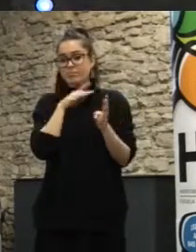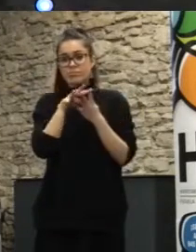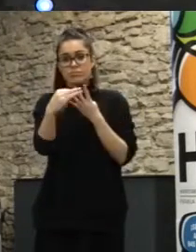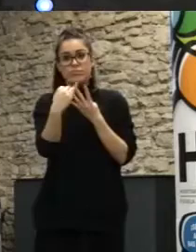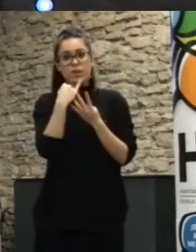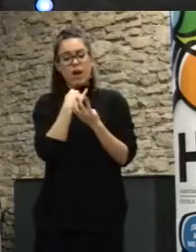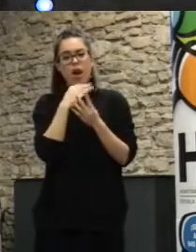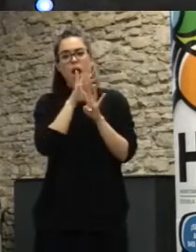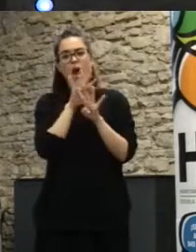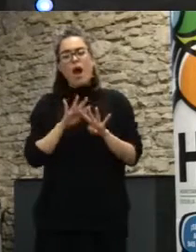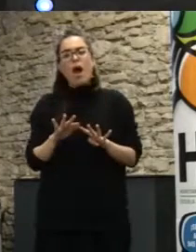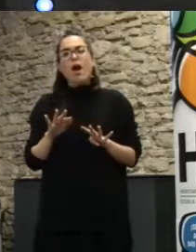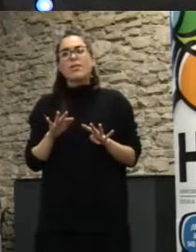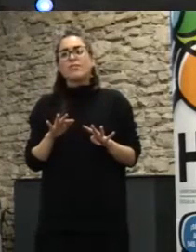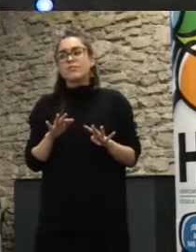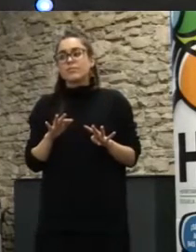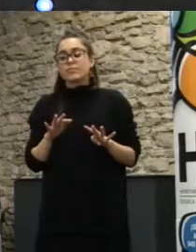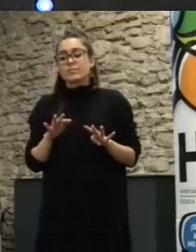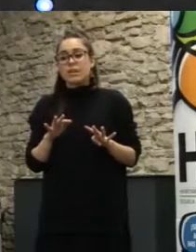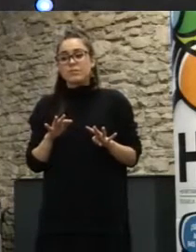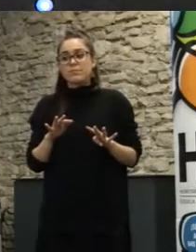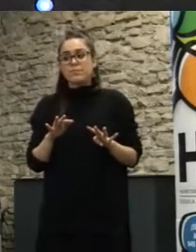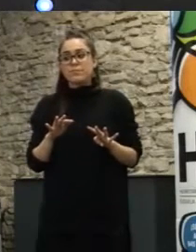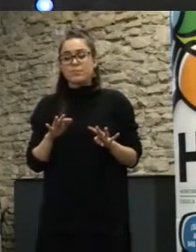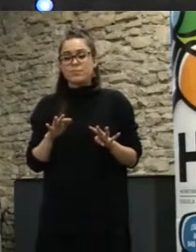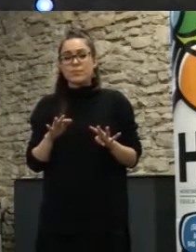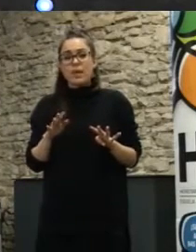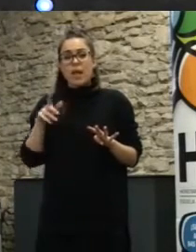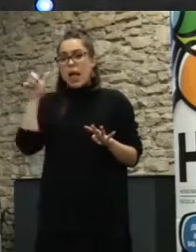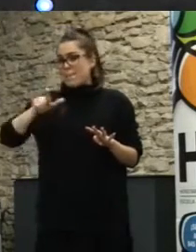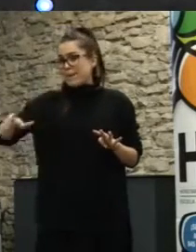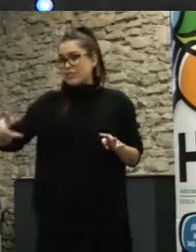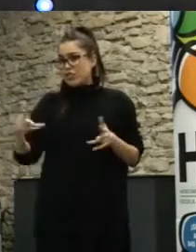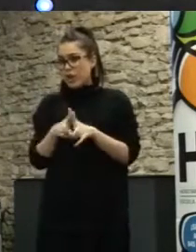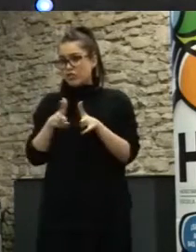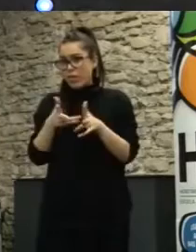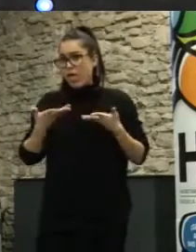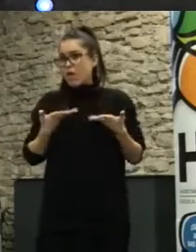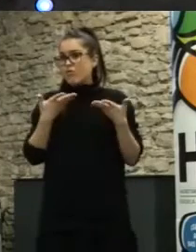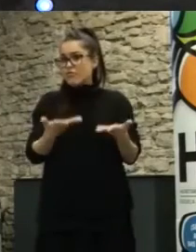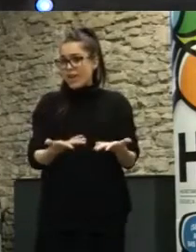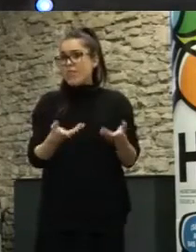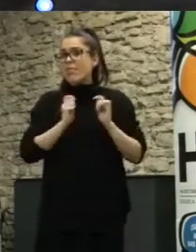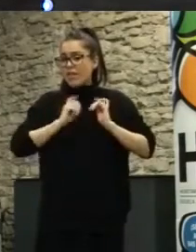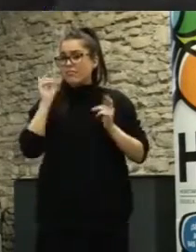está aprobado y la confianza de los ciudadanos sobre las propias administraciones